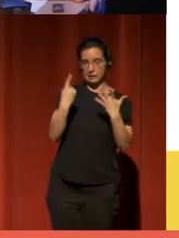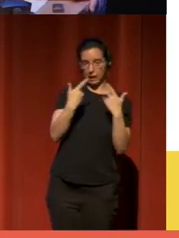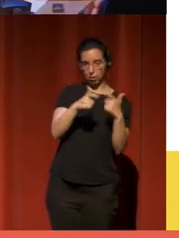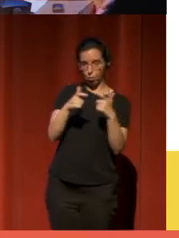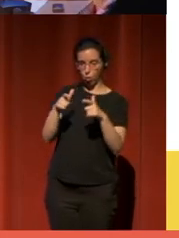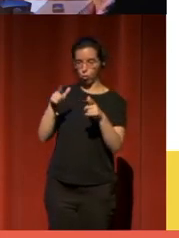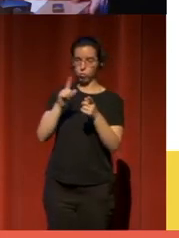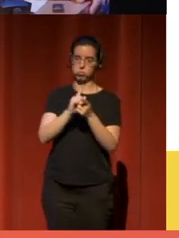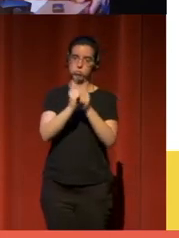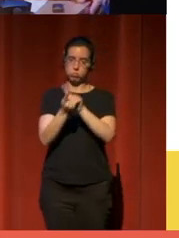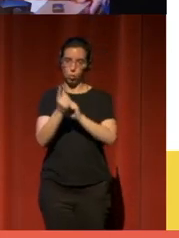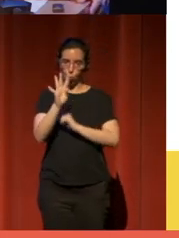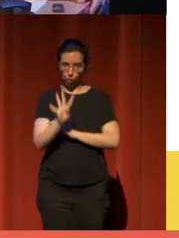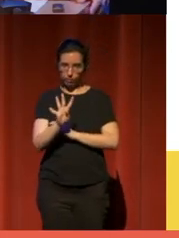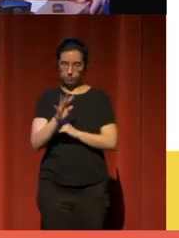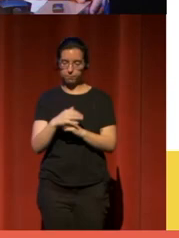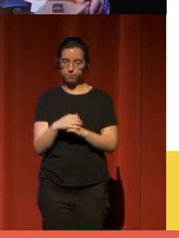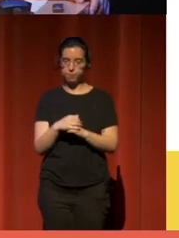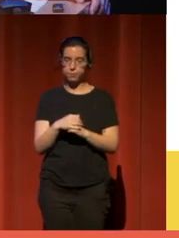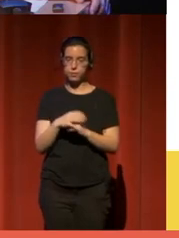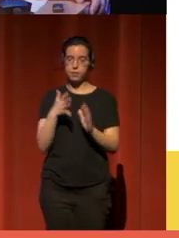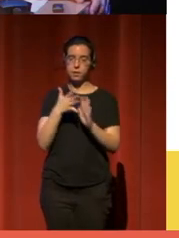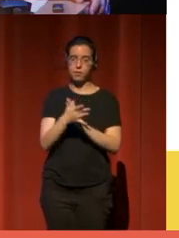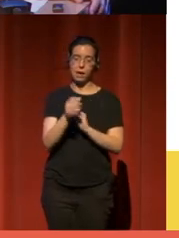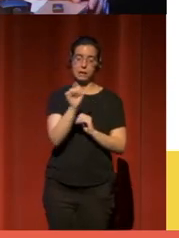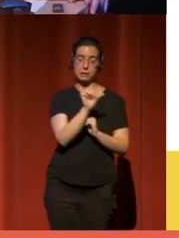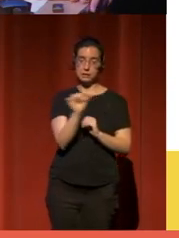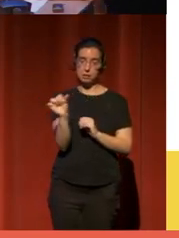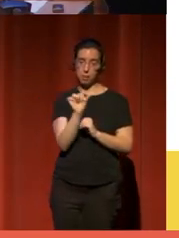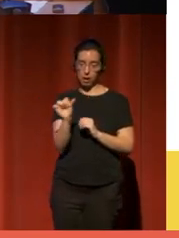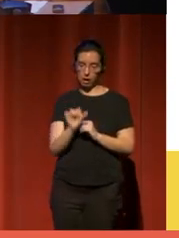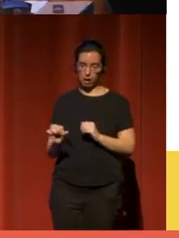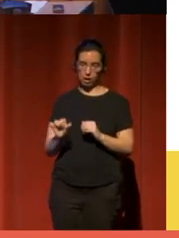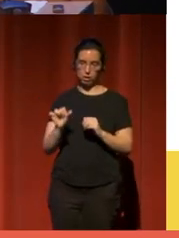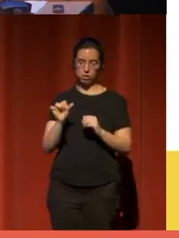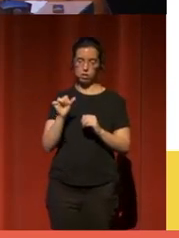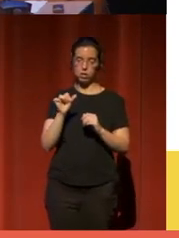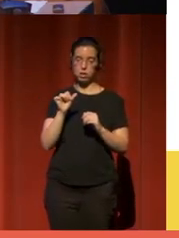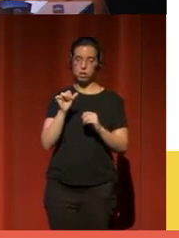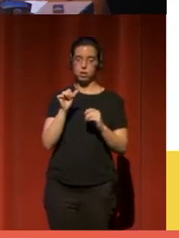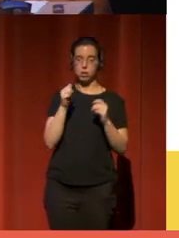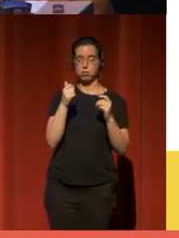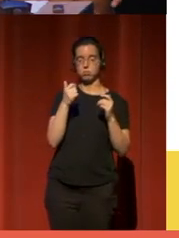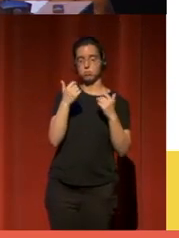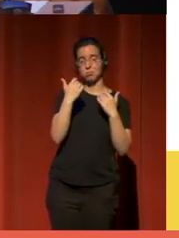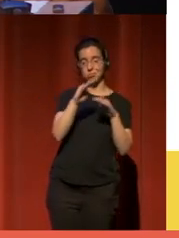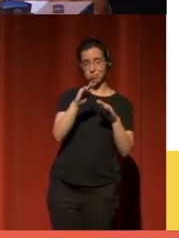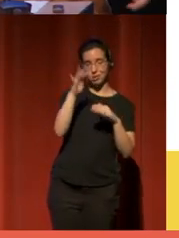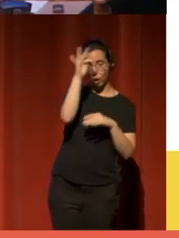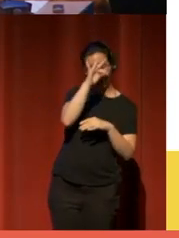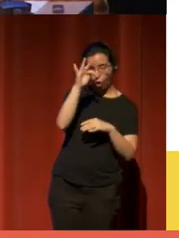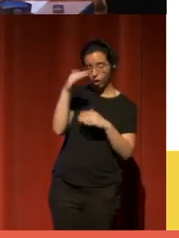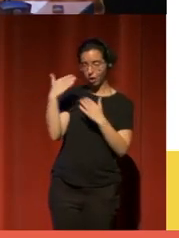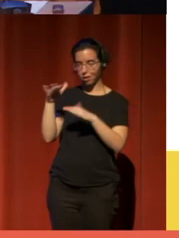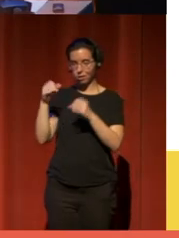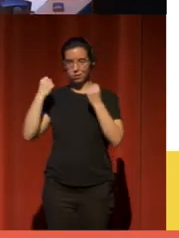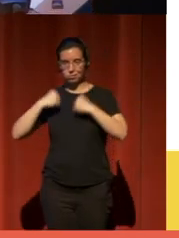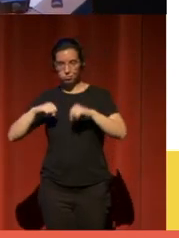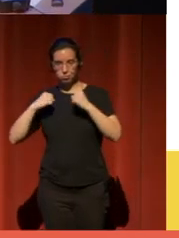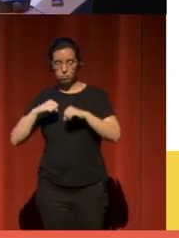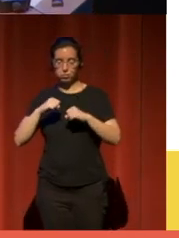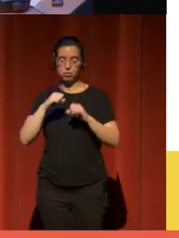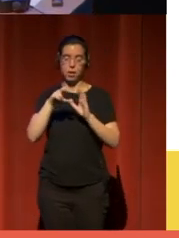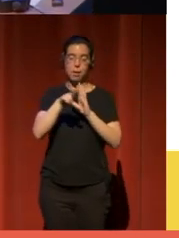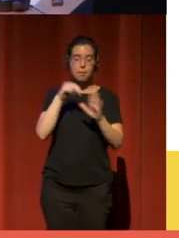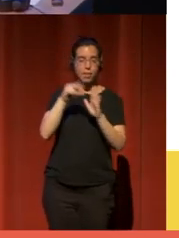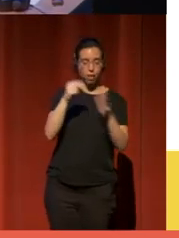Que corresponden a una semana cada módulo. Hay dos partes. Una parte teórica y una parte práctica. En la parte teórica, vídeos y